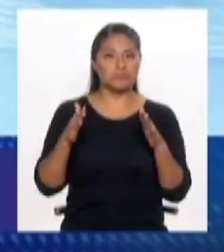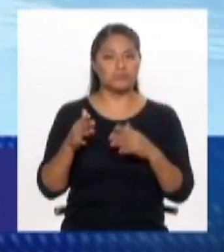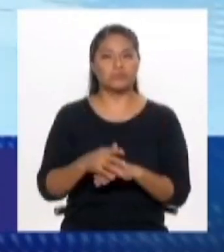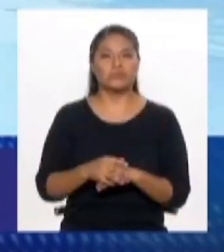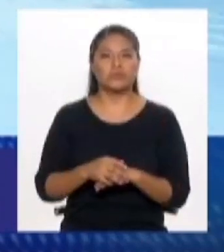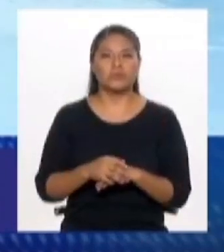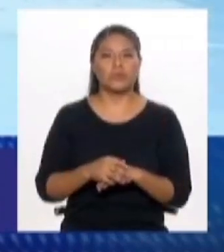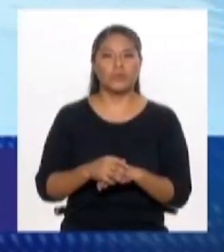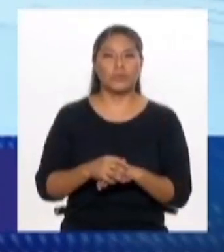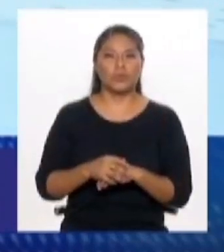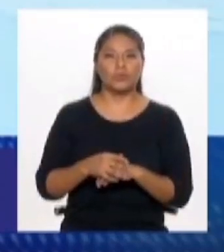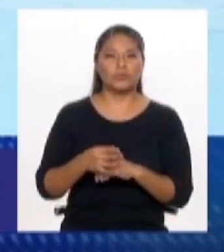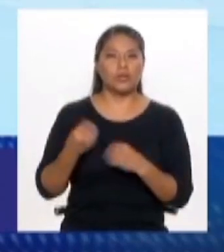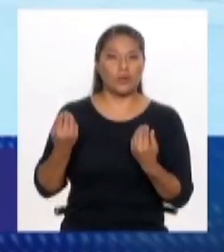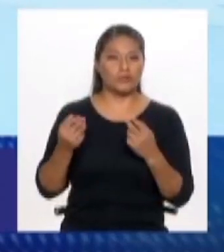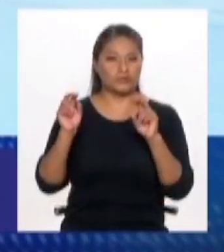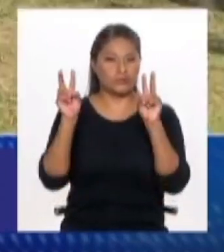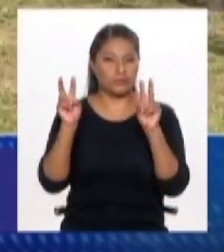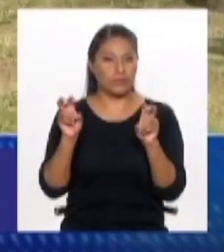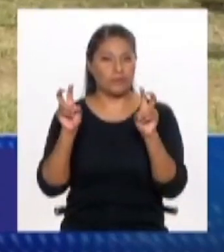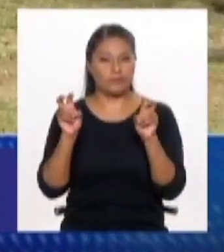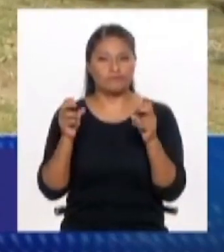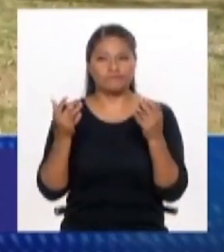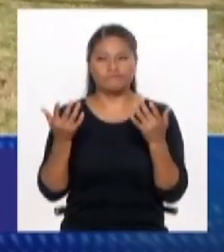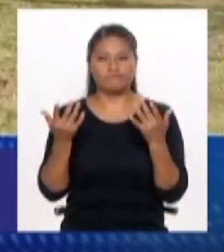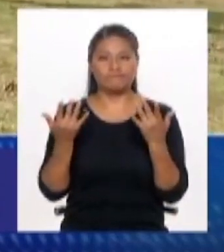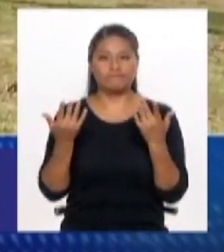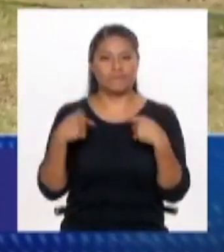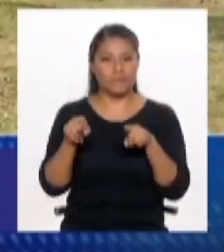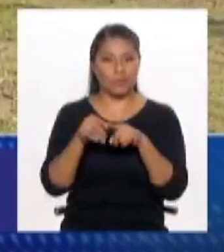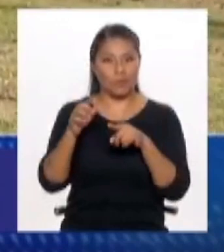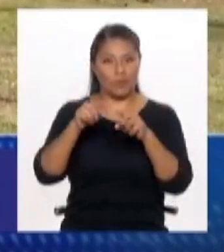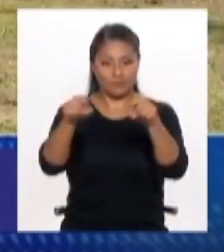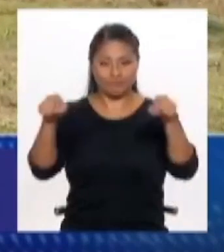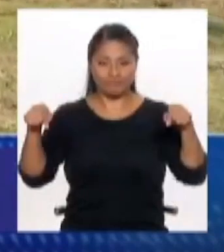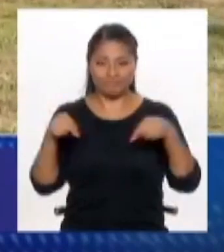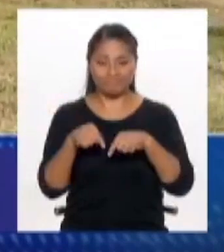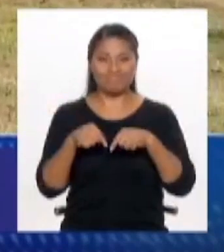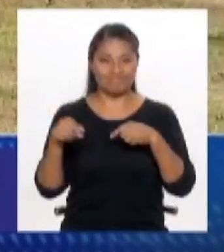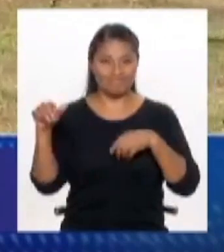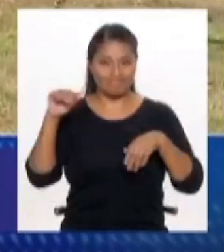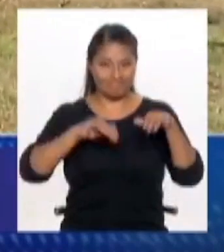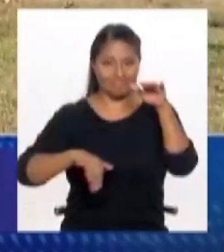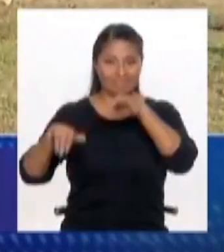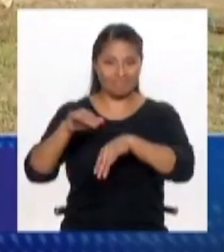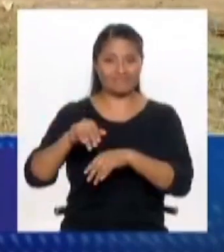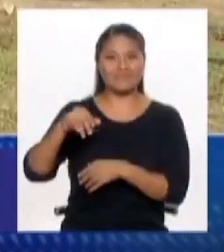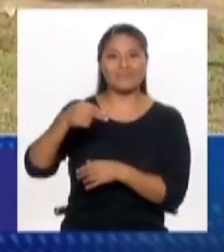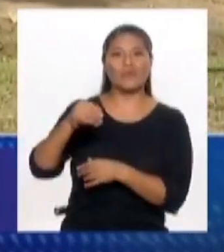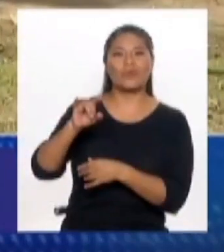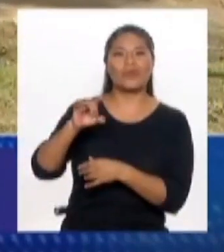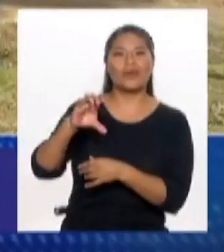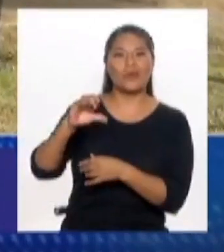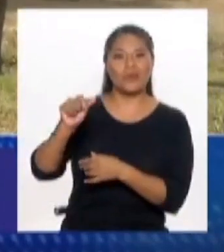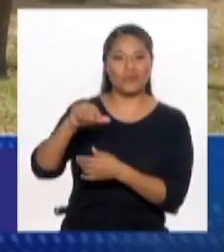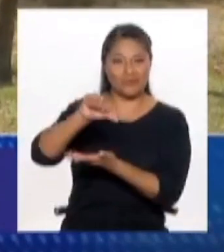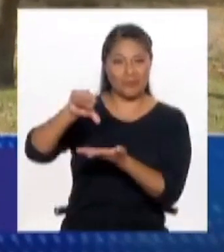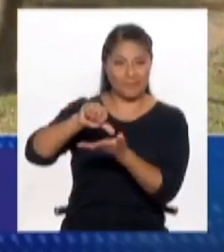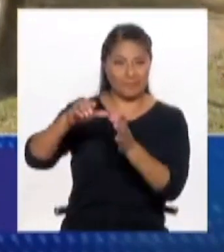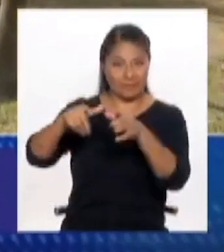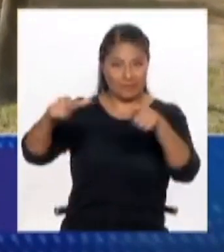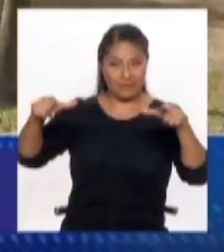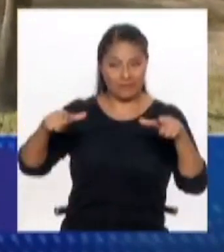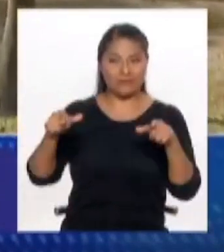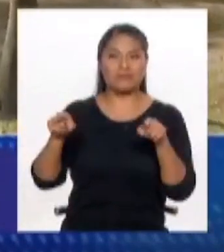solamente ya es el tema propio de la piscina en el Parque de Huiracocha, sino de una política de